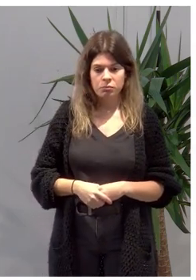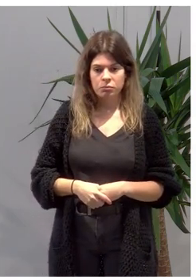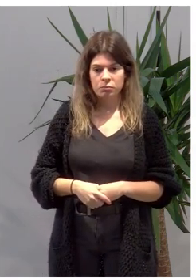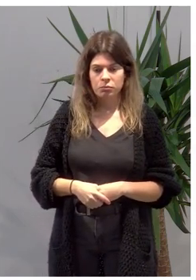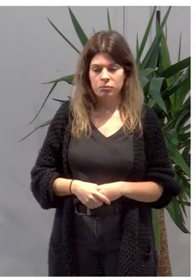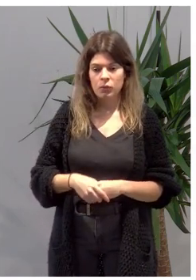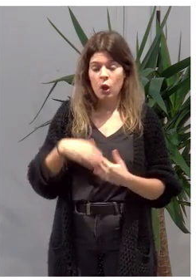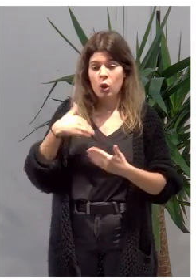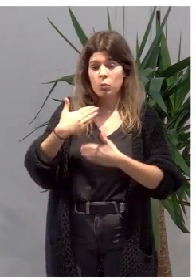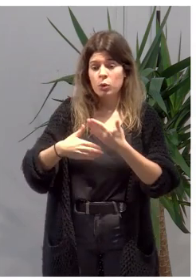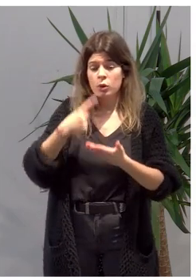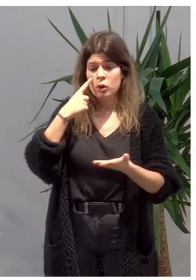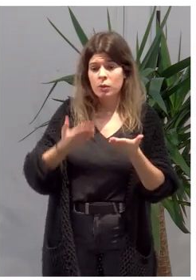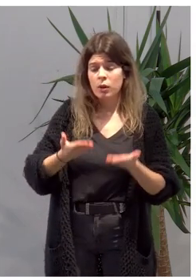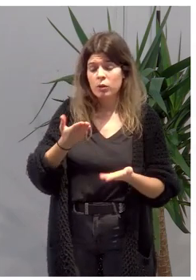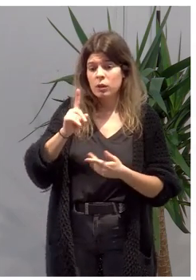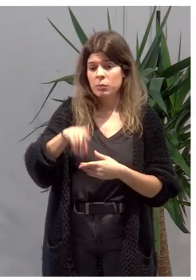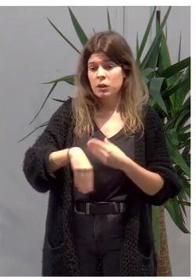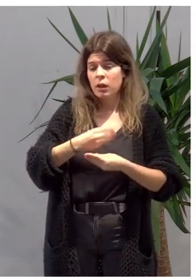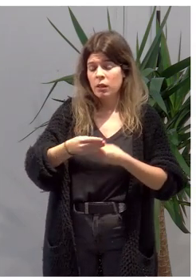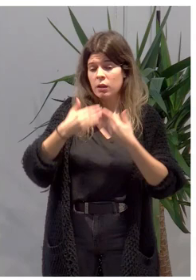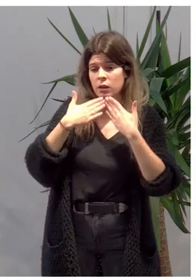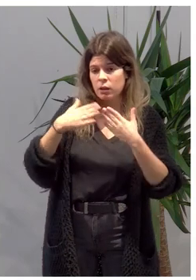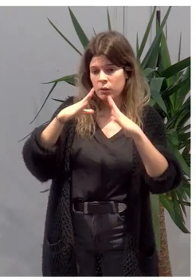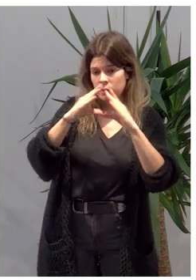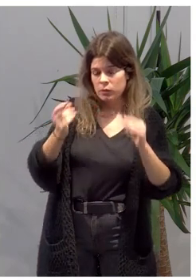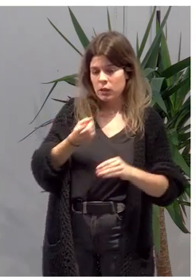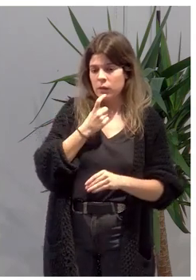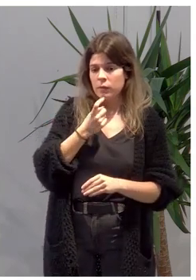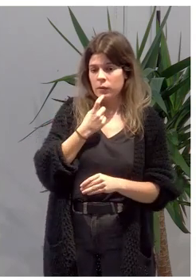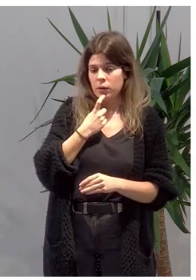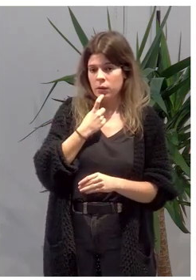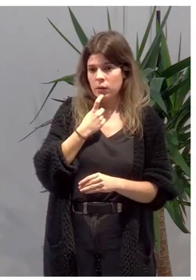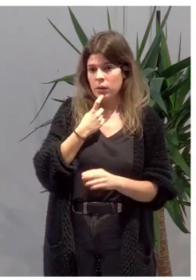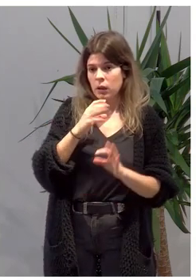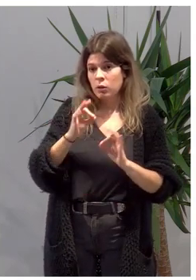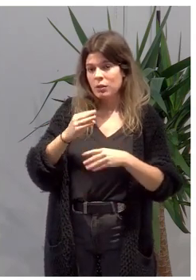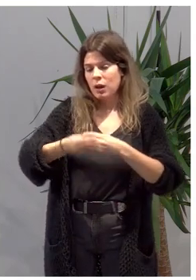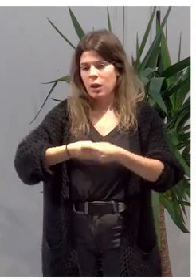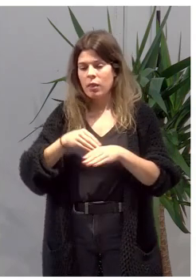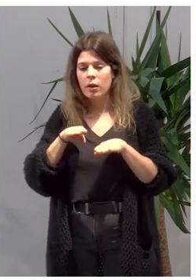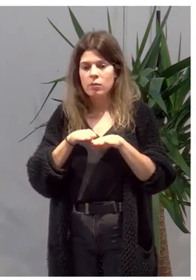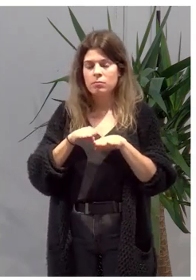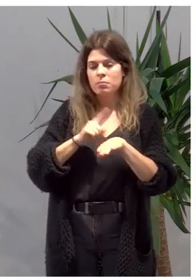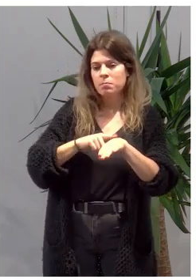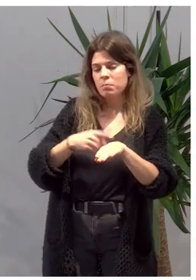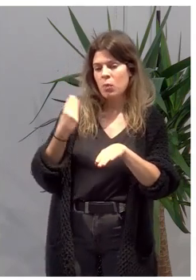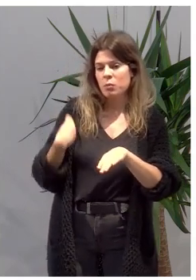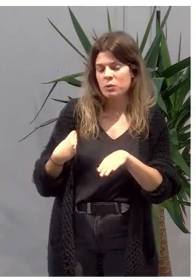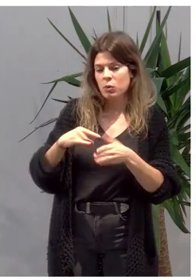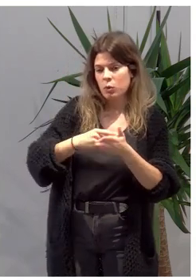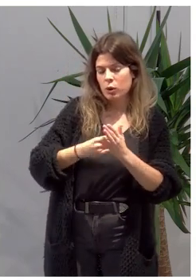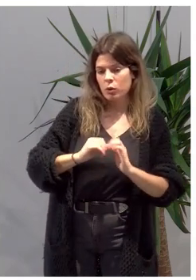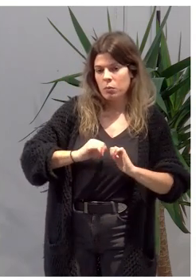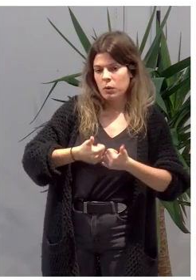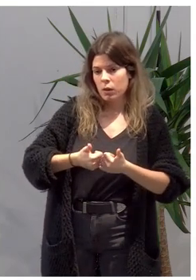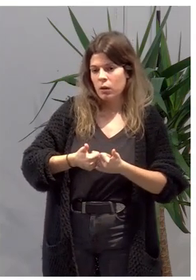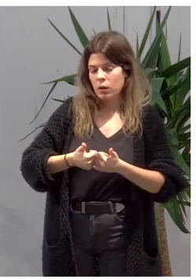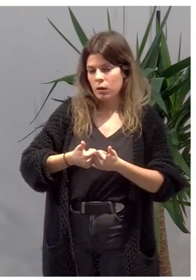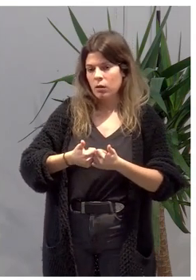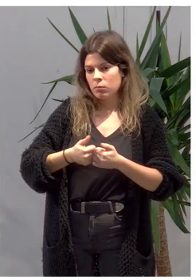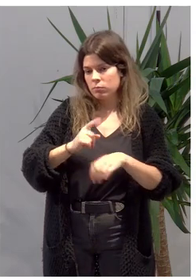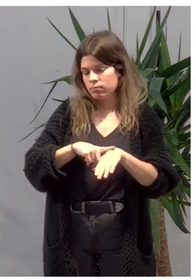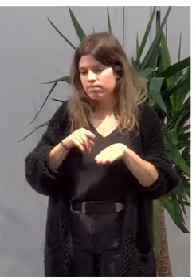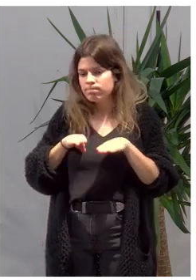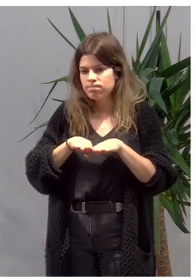El proceso de evaluación se va llevar a cabo también por la Universidad de La Ponia, de manera que se va a empezar paralelamente desde que arranque el proyecto, de manera que podamos tener claro